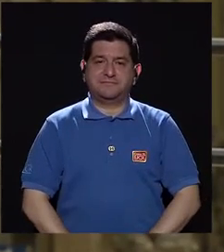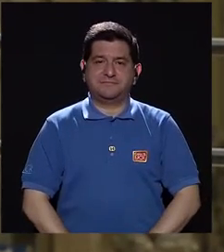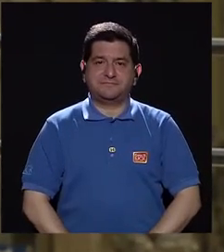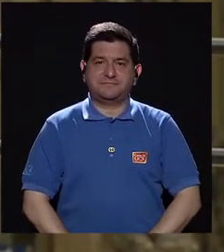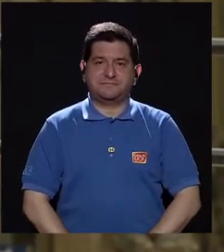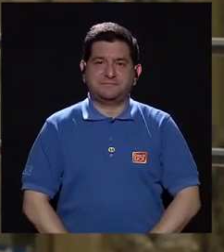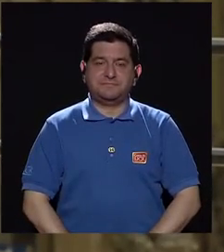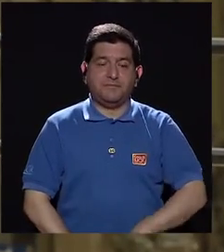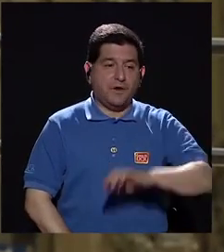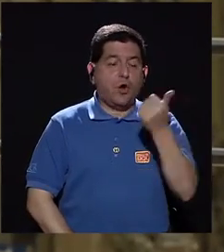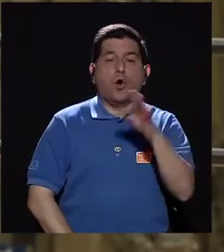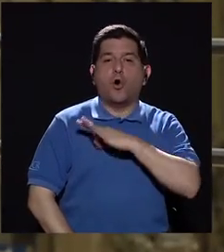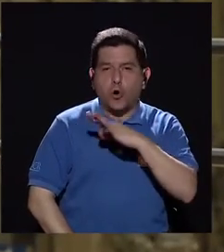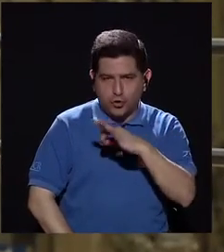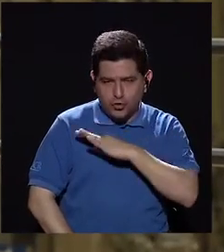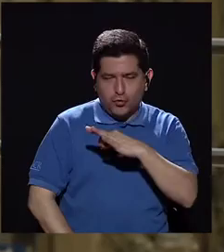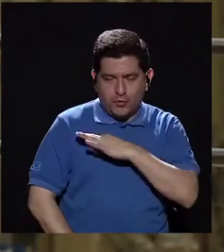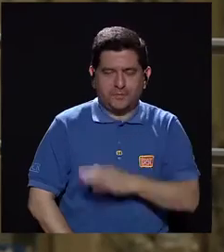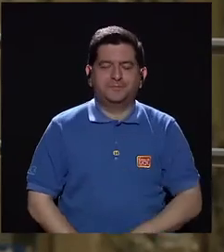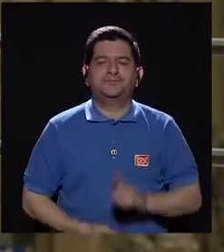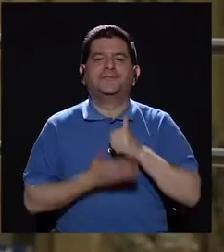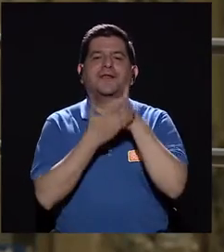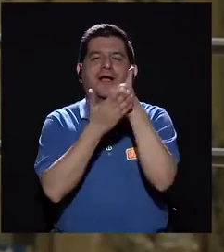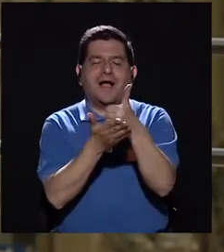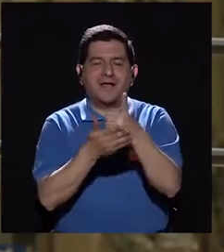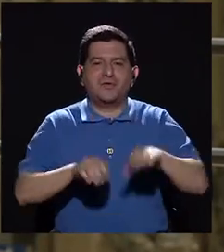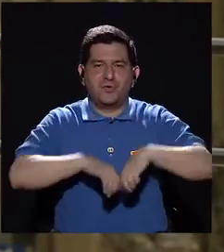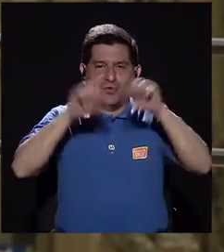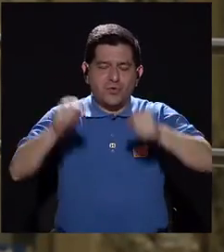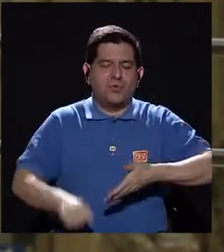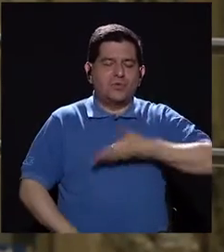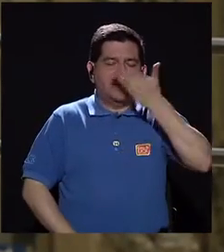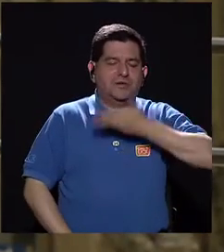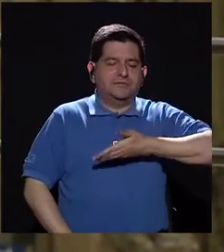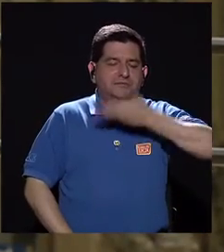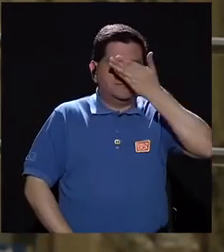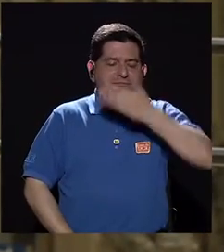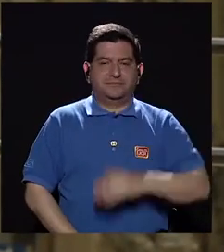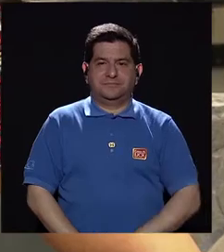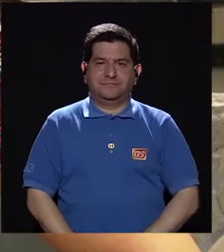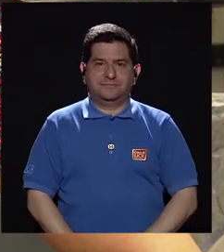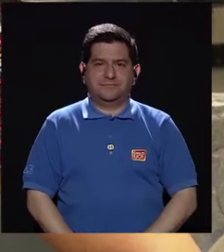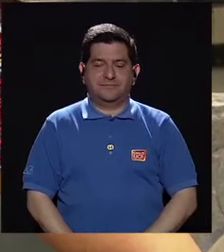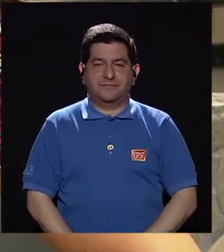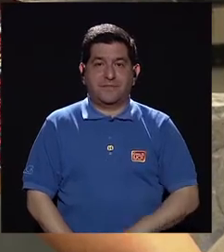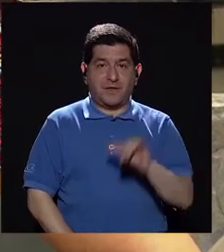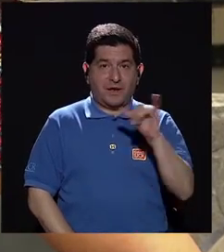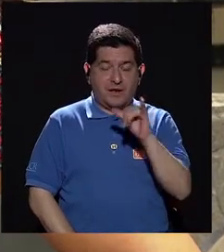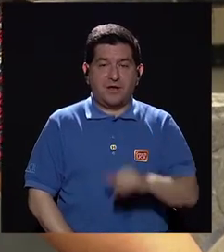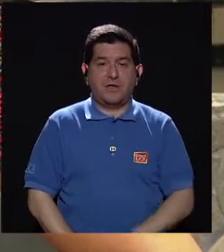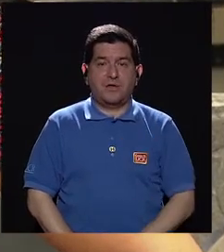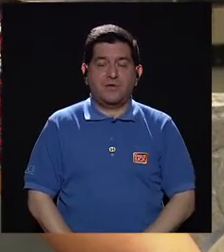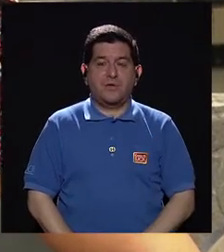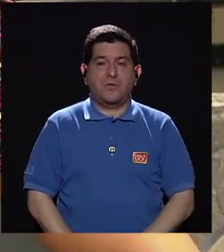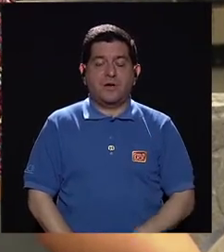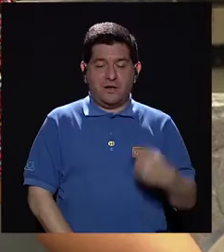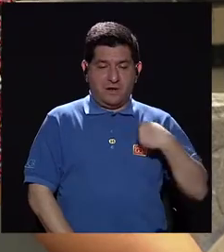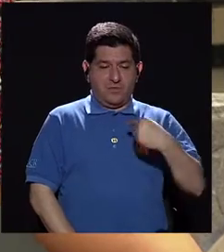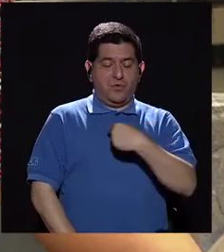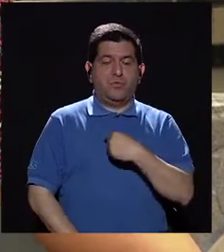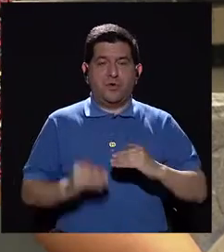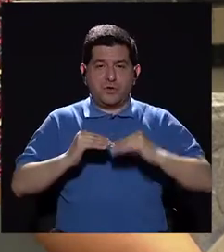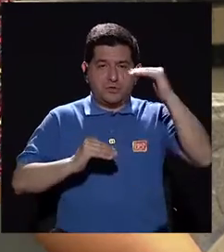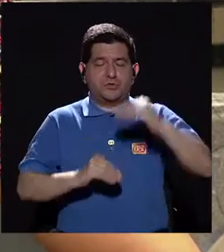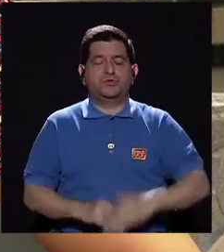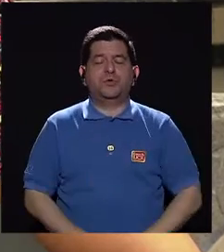la risa. Otro de los beneficios, bueno, ayuda al sistema respiratorio, le llega más aire a